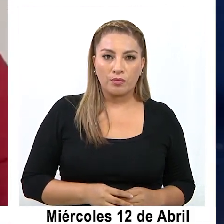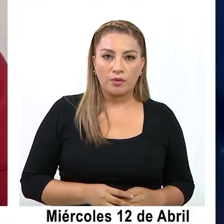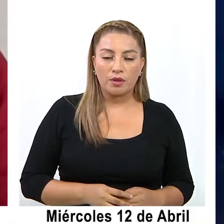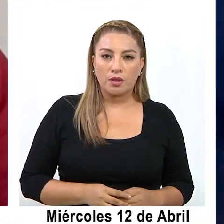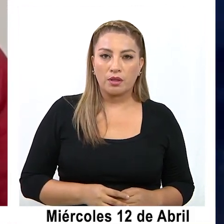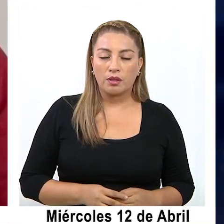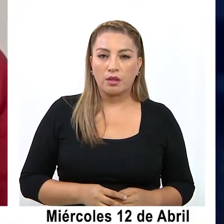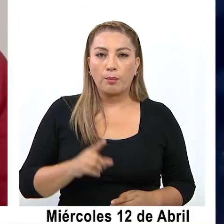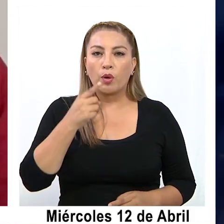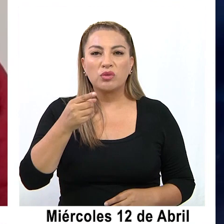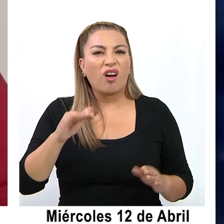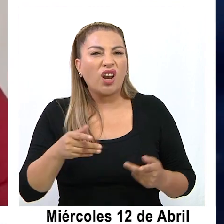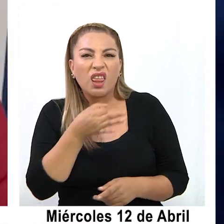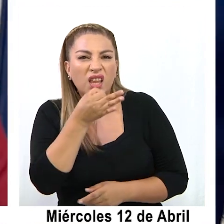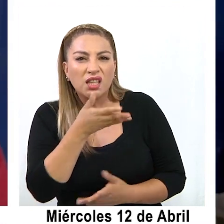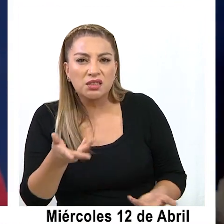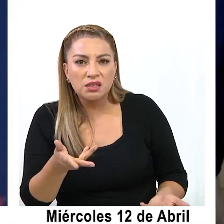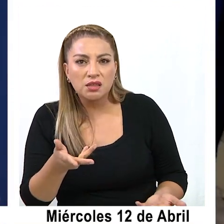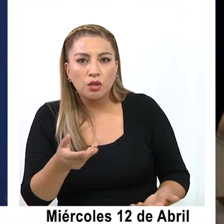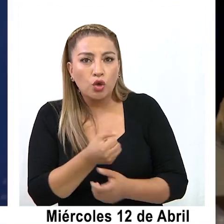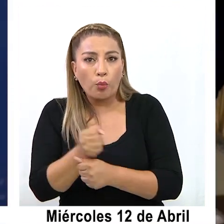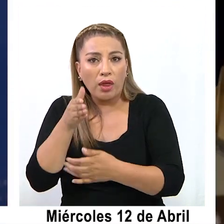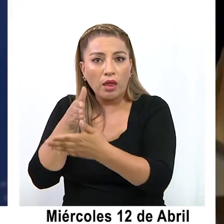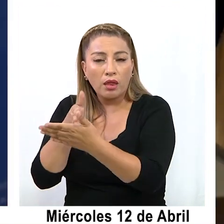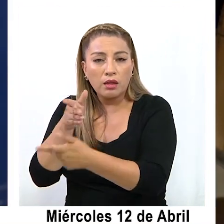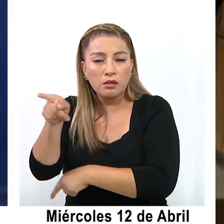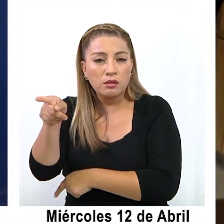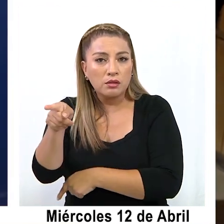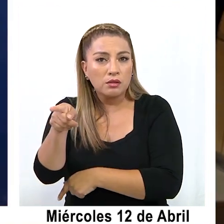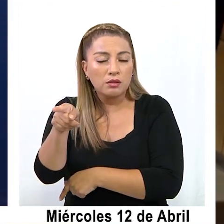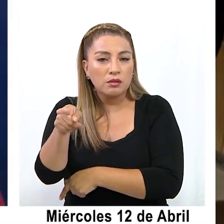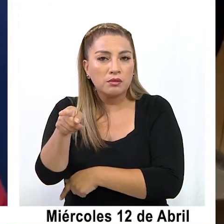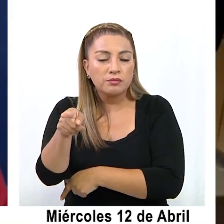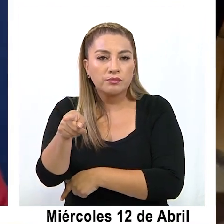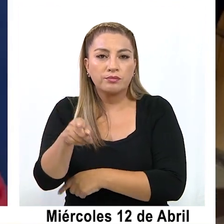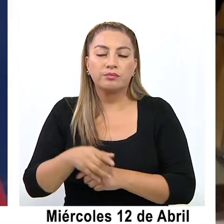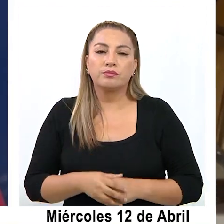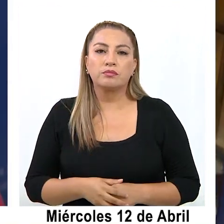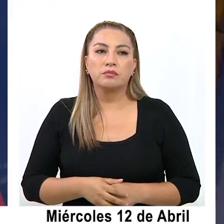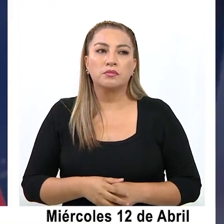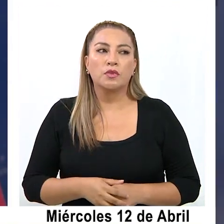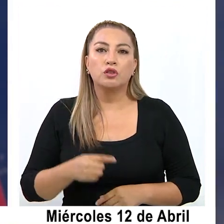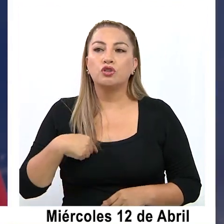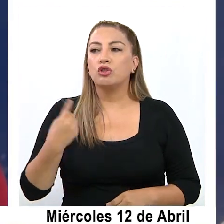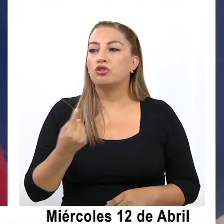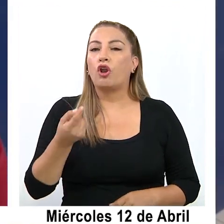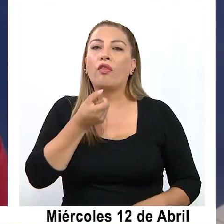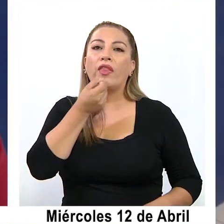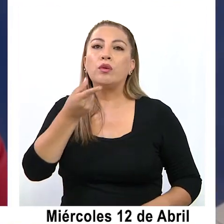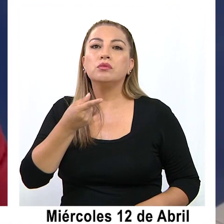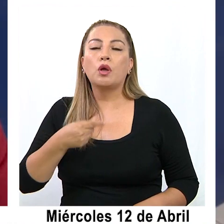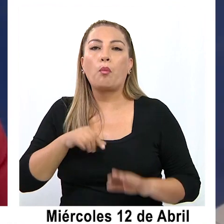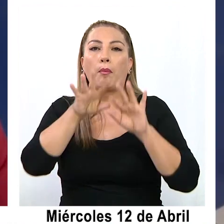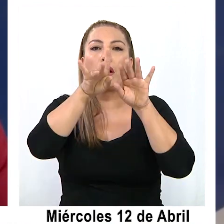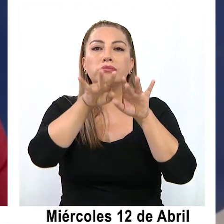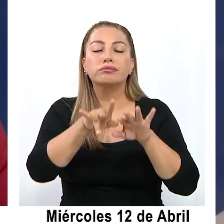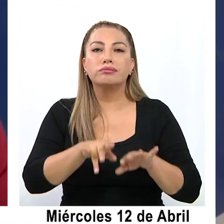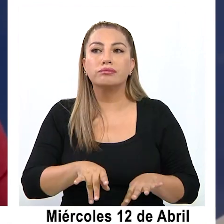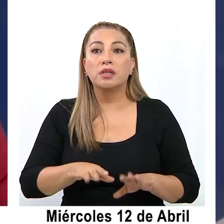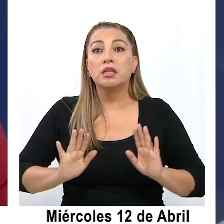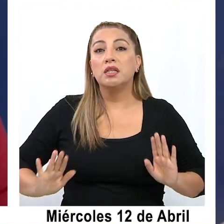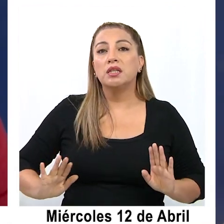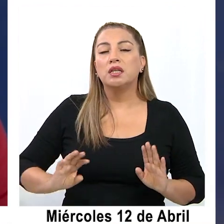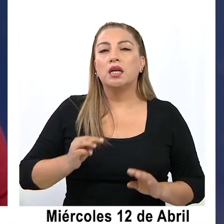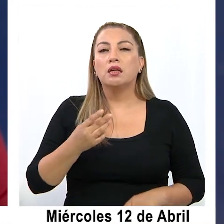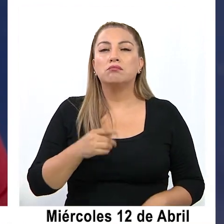¿Qué les han dicho ahora? ¿Cómo van dejar pasar? Que tenemos que hacernos la autodenuncia y depende de eso,